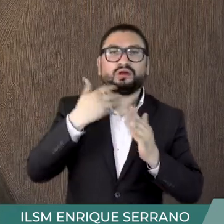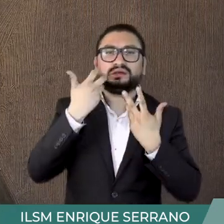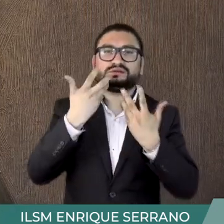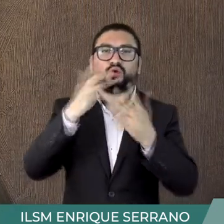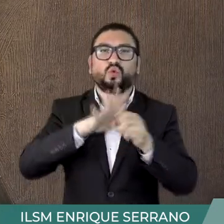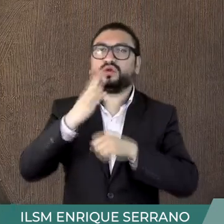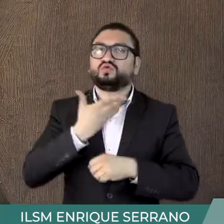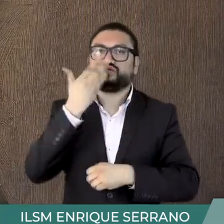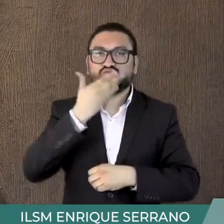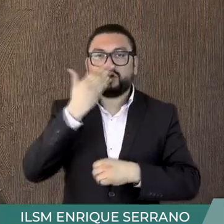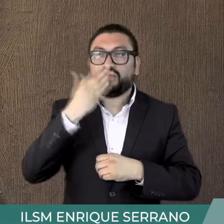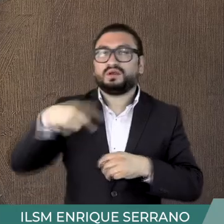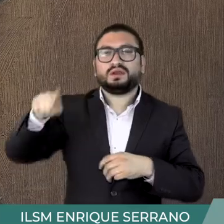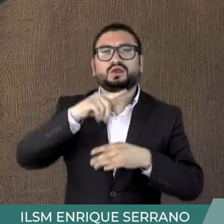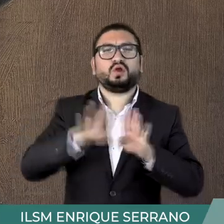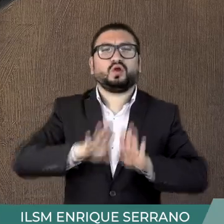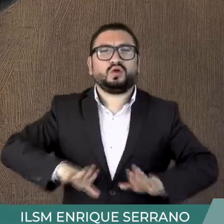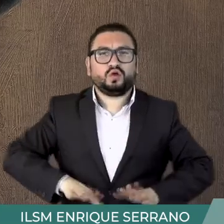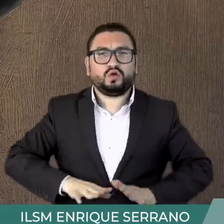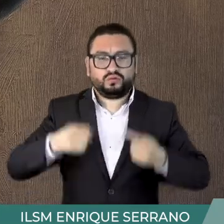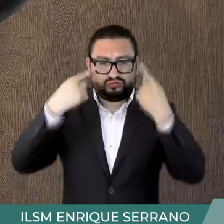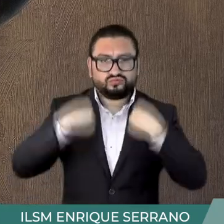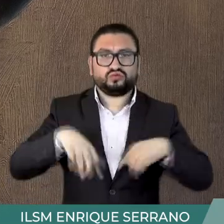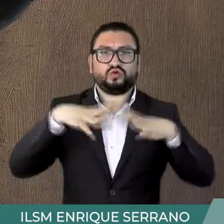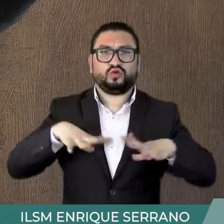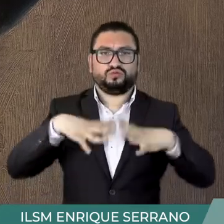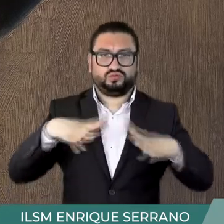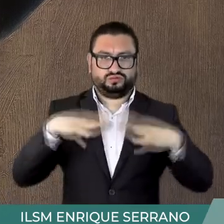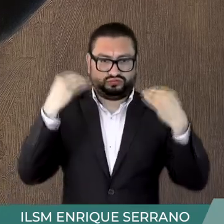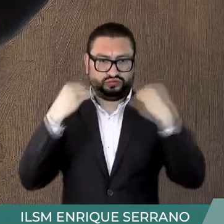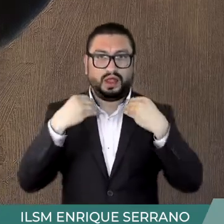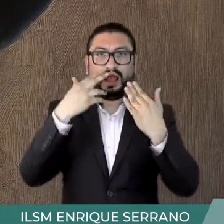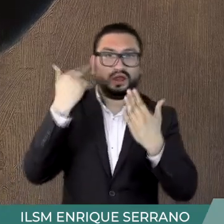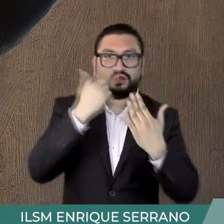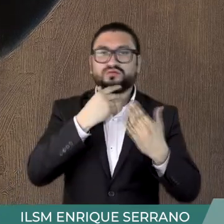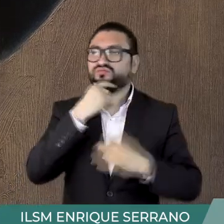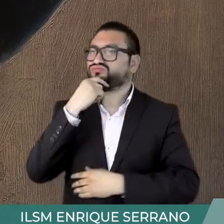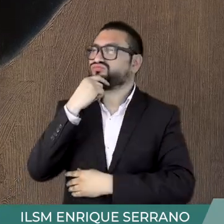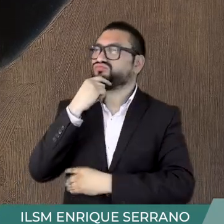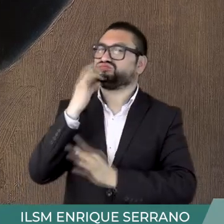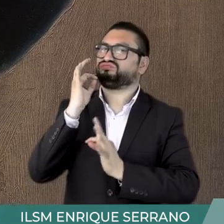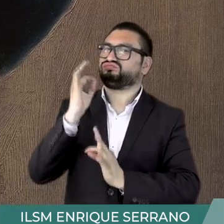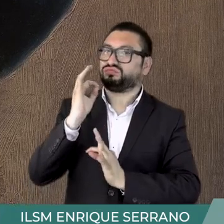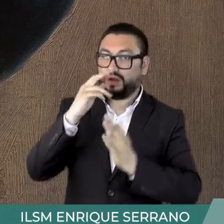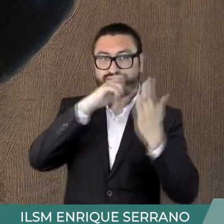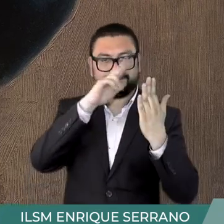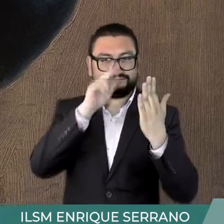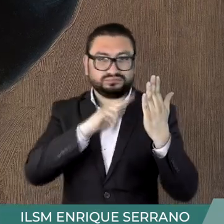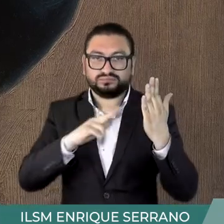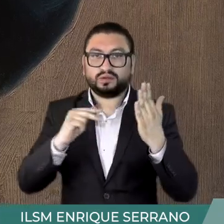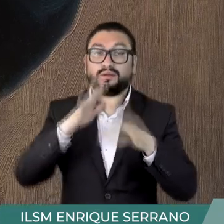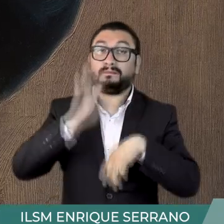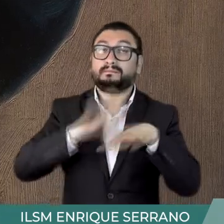buscaba capturar la psicología y la peculiaridad de la persona por medio de su indumentaria, pose y, sobre